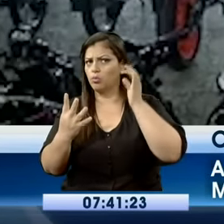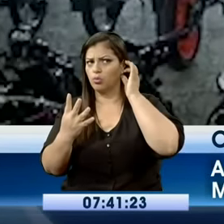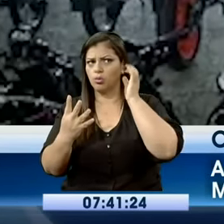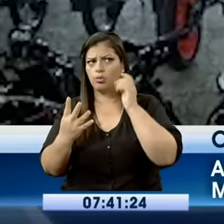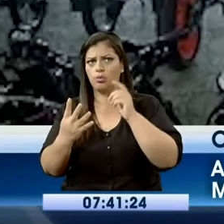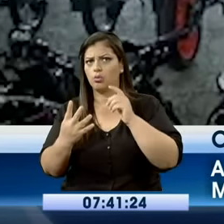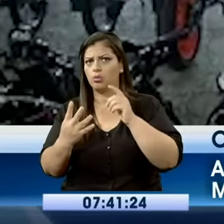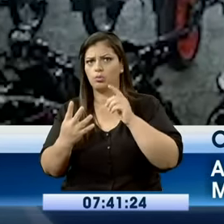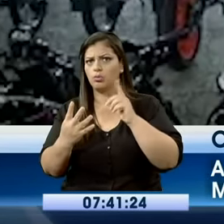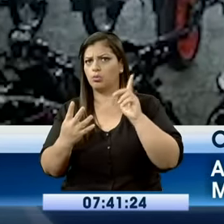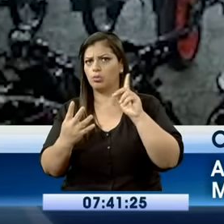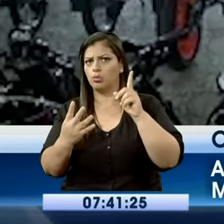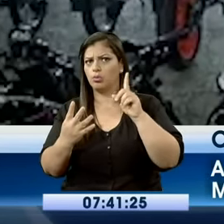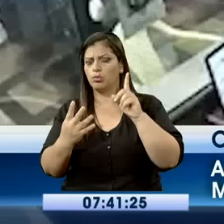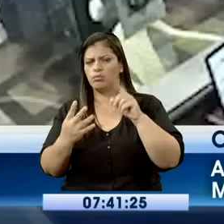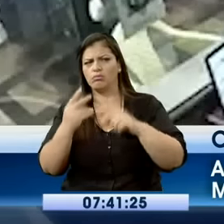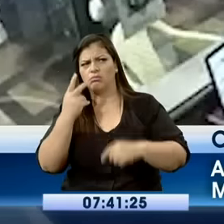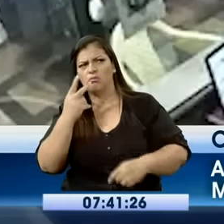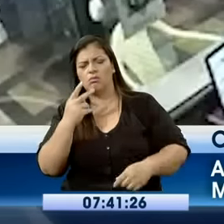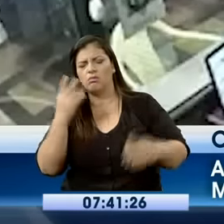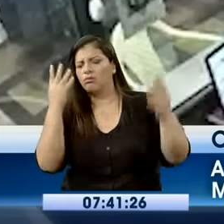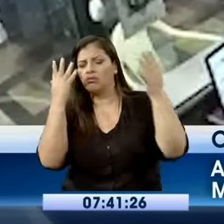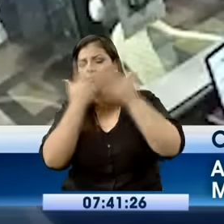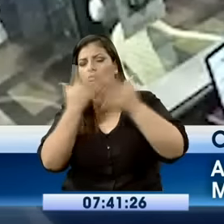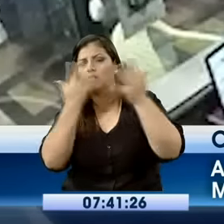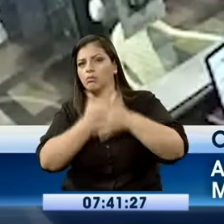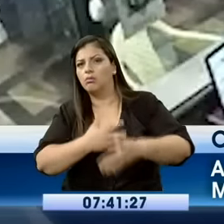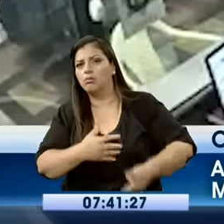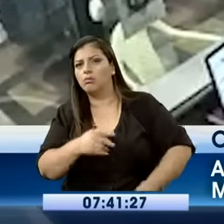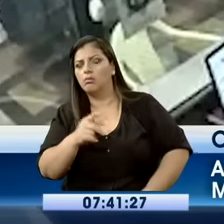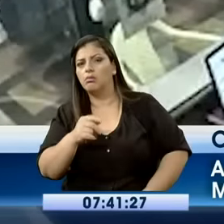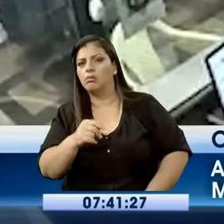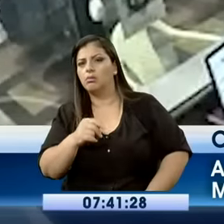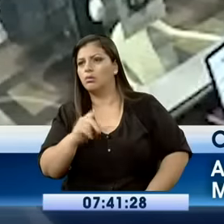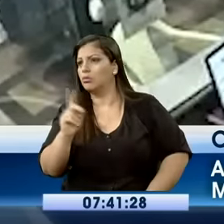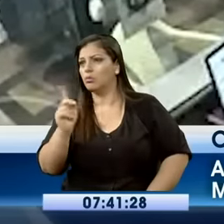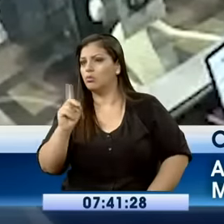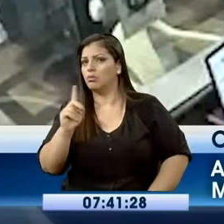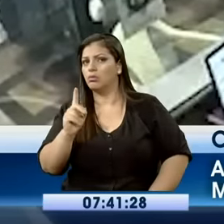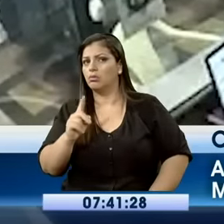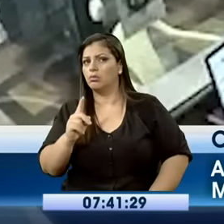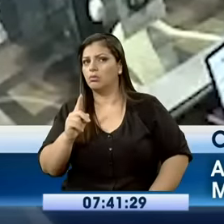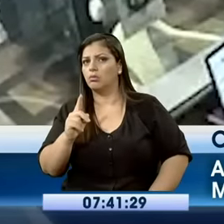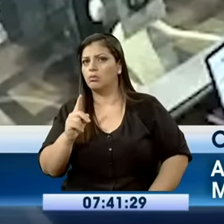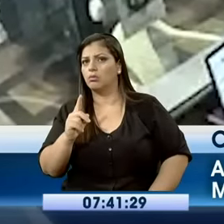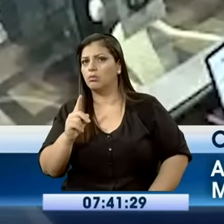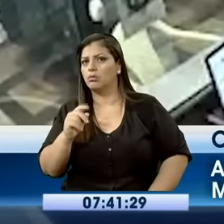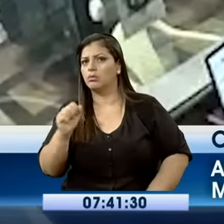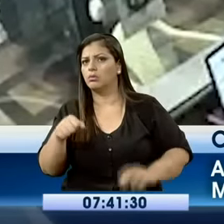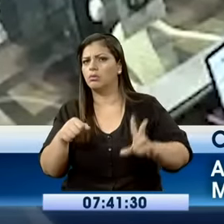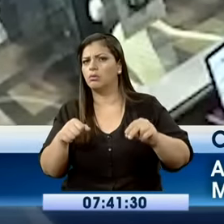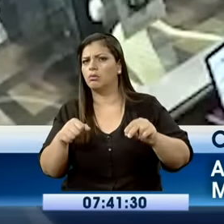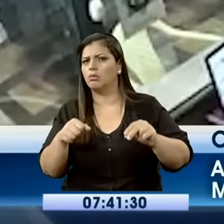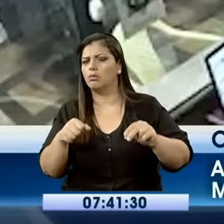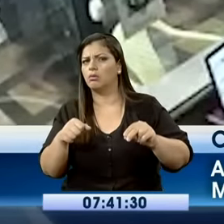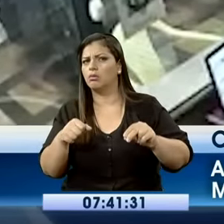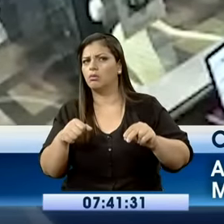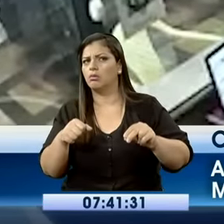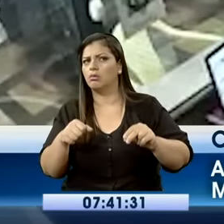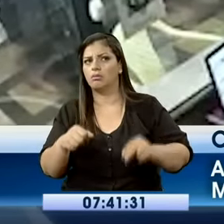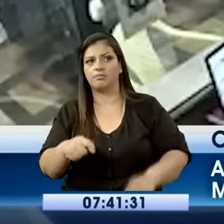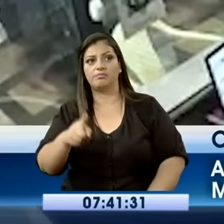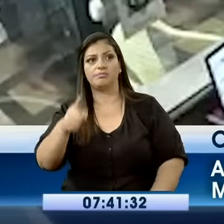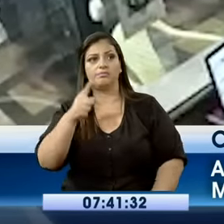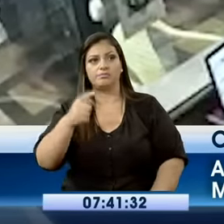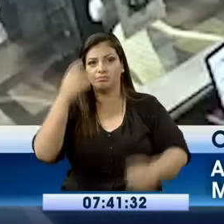hombres, un hombre y una mujer. Disculpen, pero me pareció ver a una mujer ahí. Me pareció. No, no. De acuerdo, estoy equivocado, ¿no? Sí, no. Ahí está como rebuscan